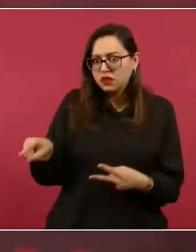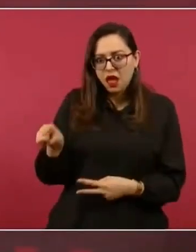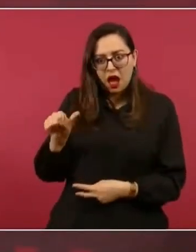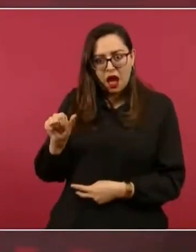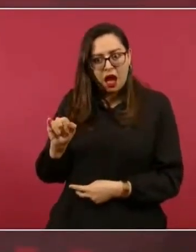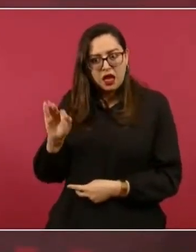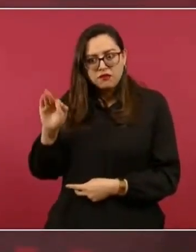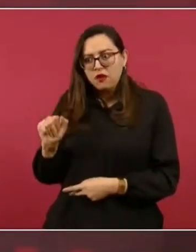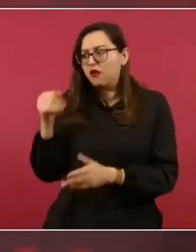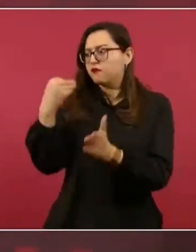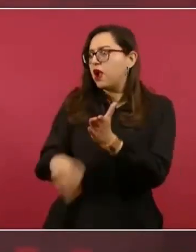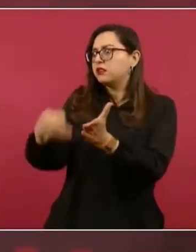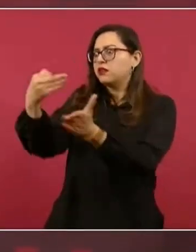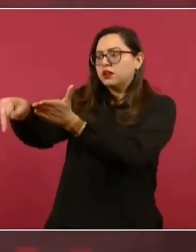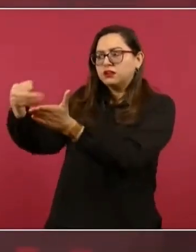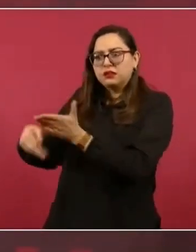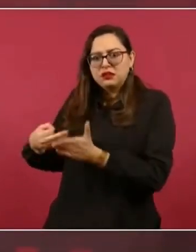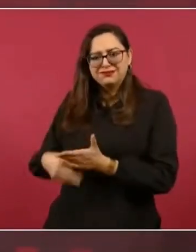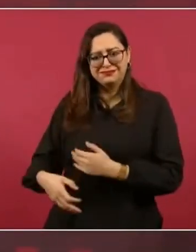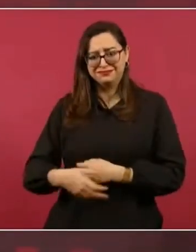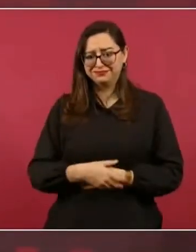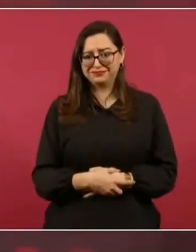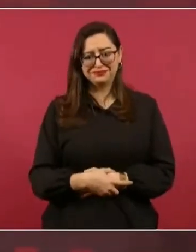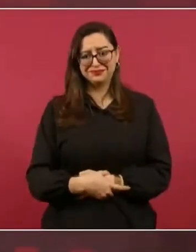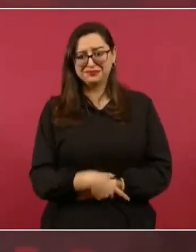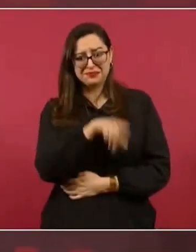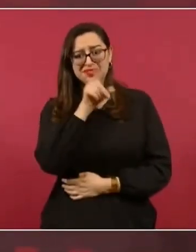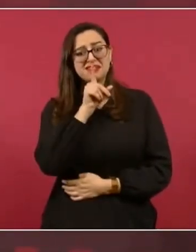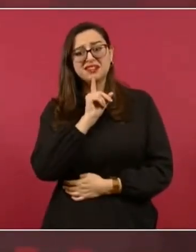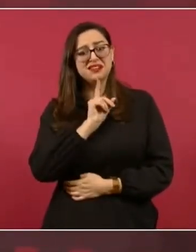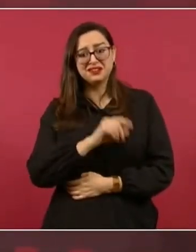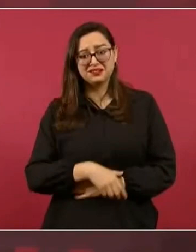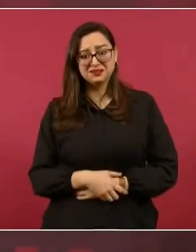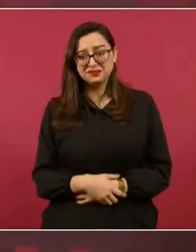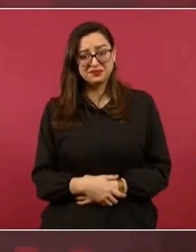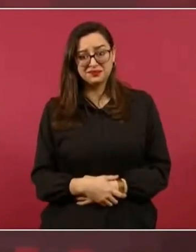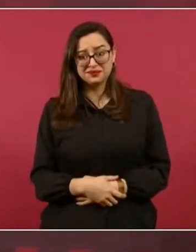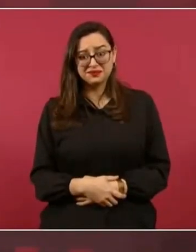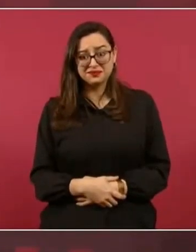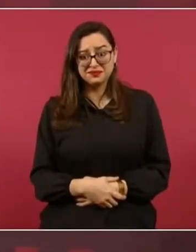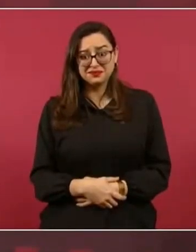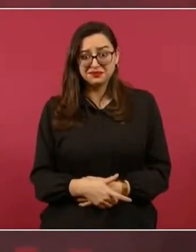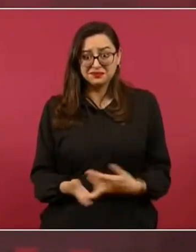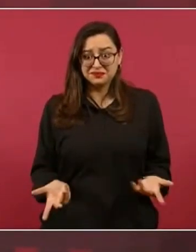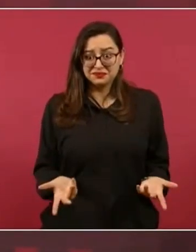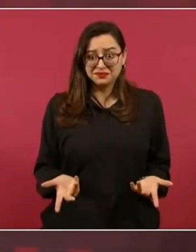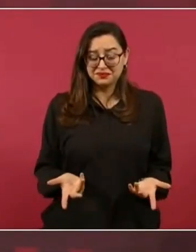se tengan las instalaciones en el Felipe Ángeles. Es mentira.